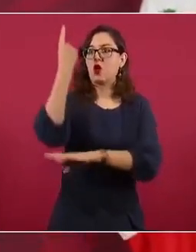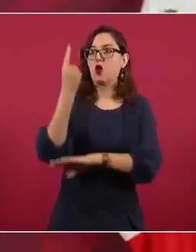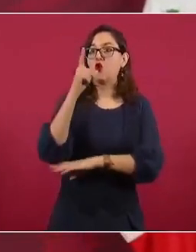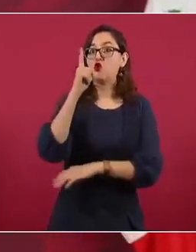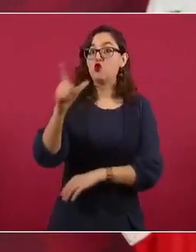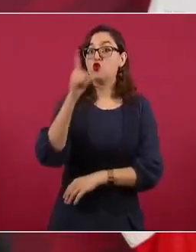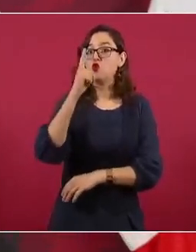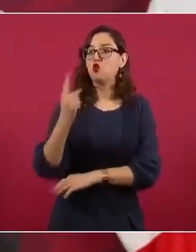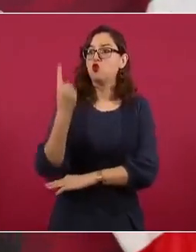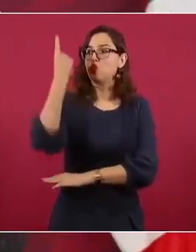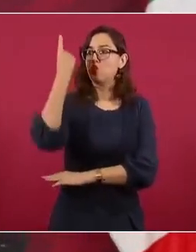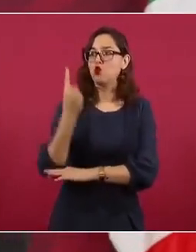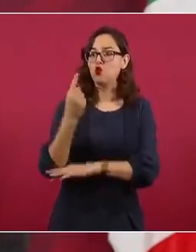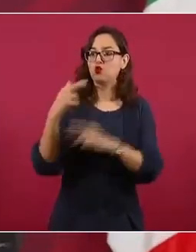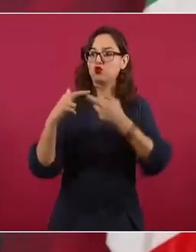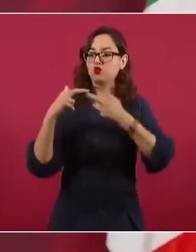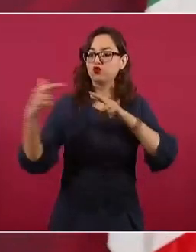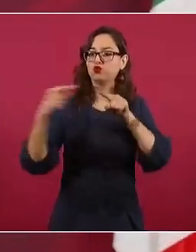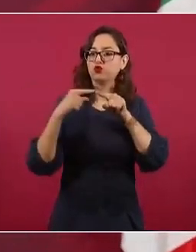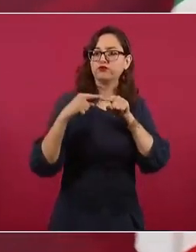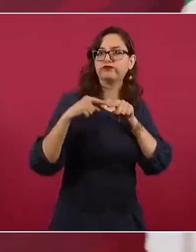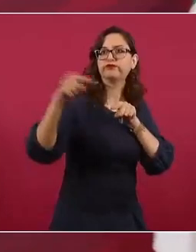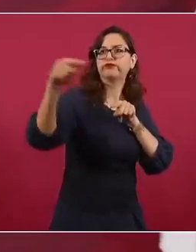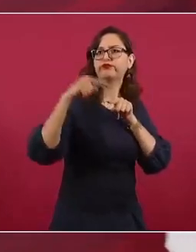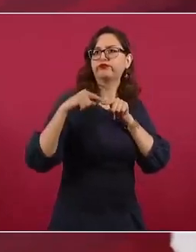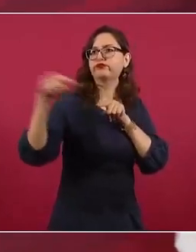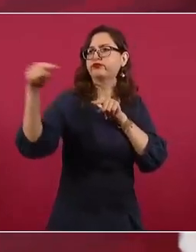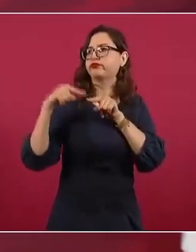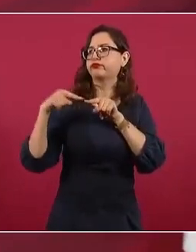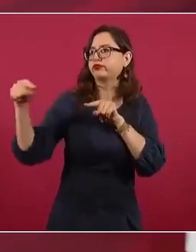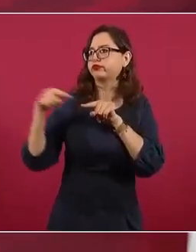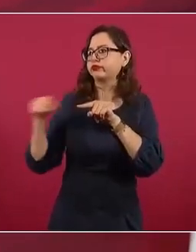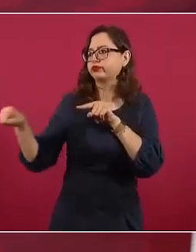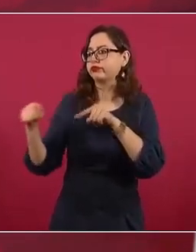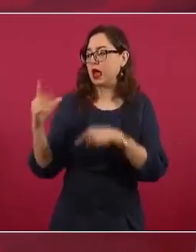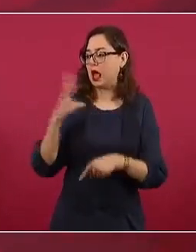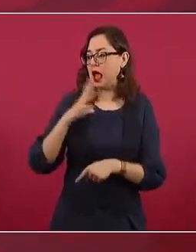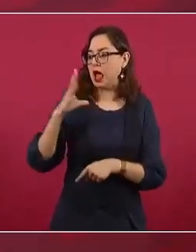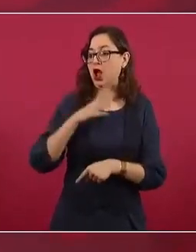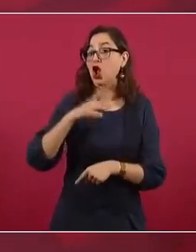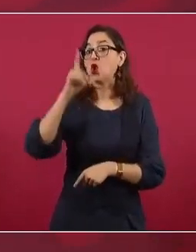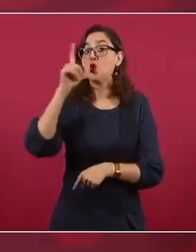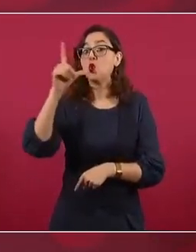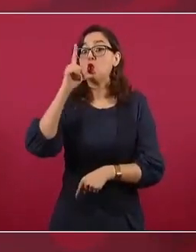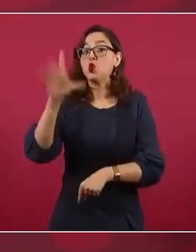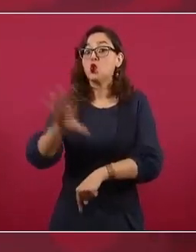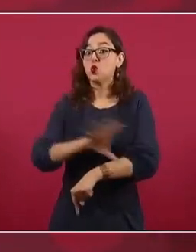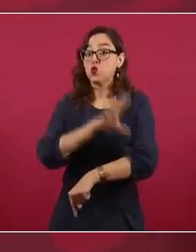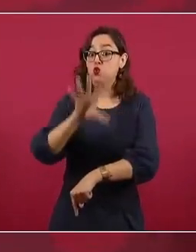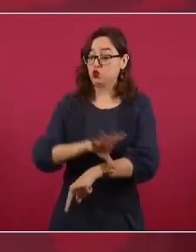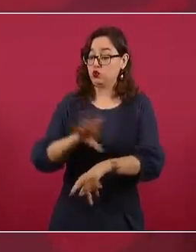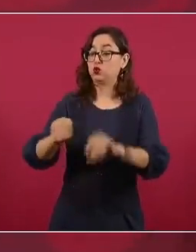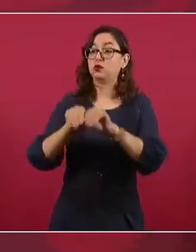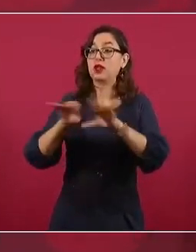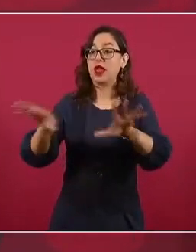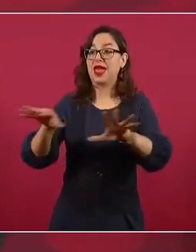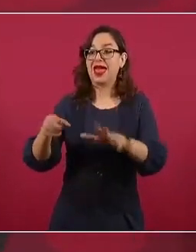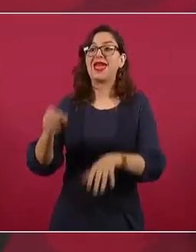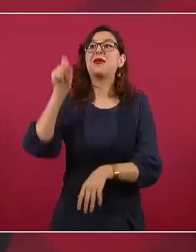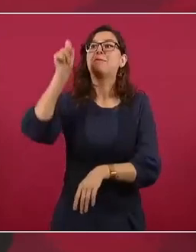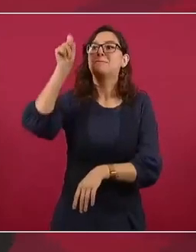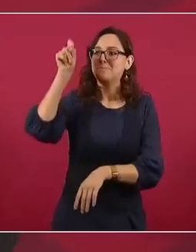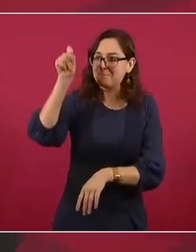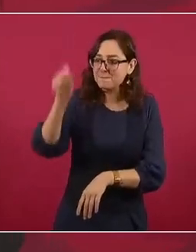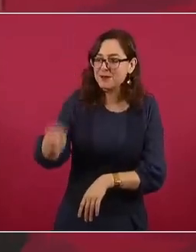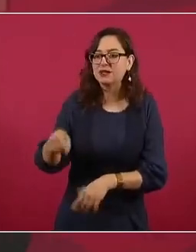todas las líneas de transmisión para colocar los